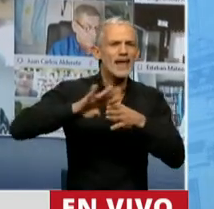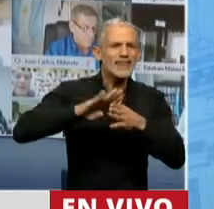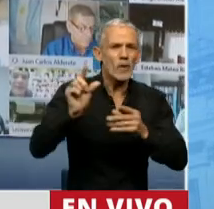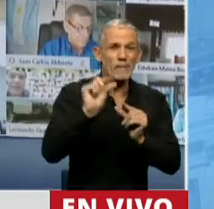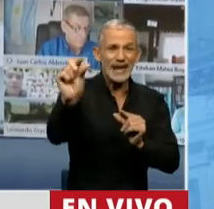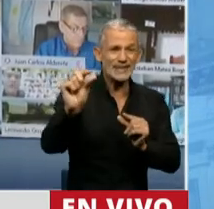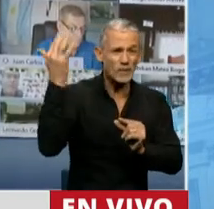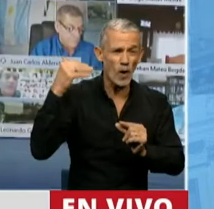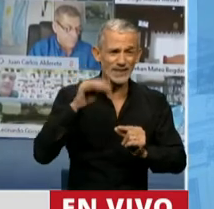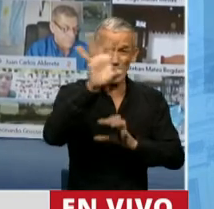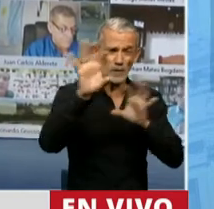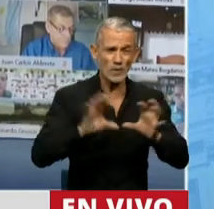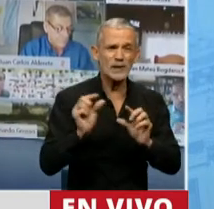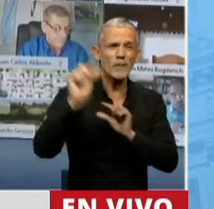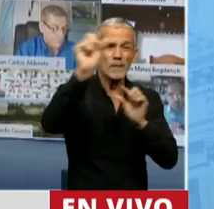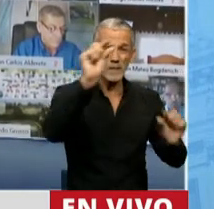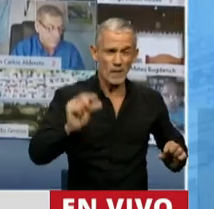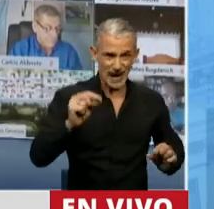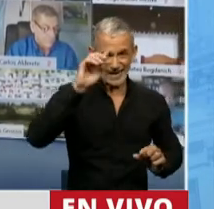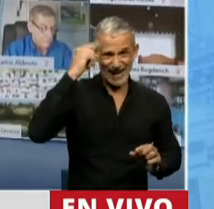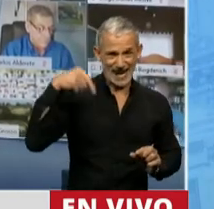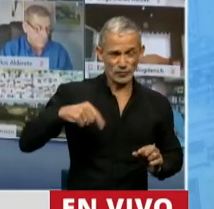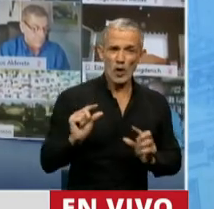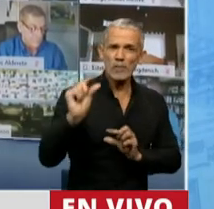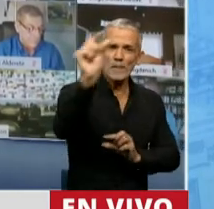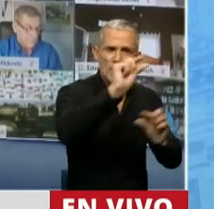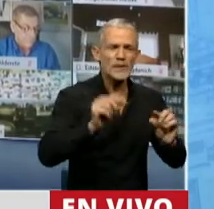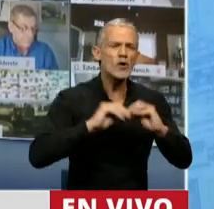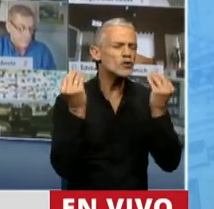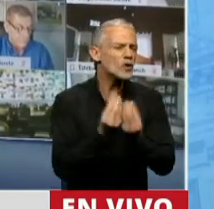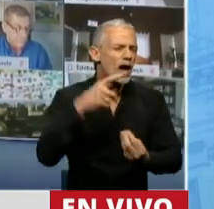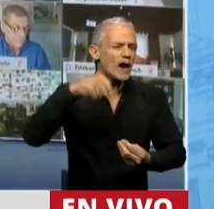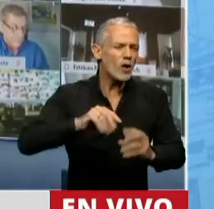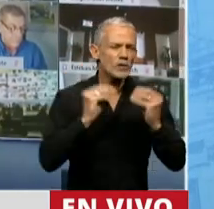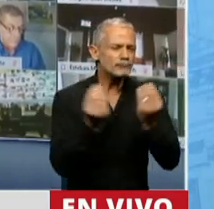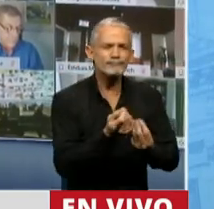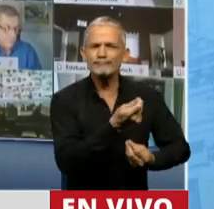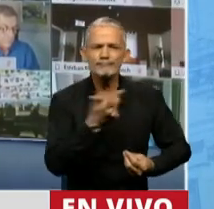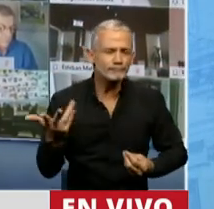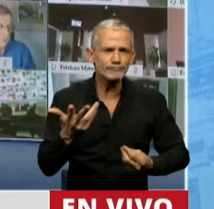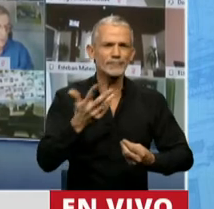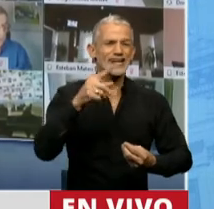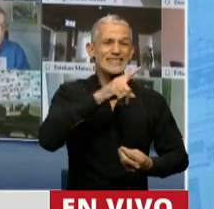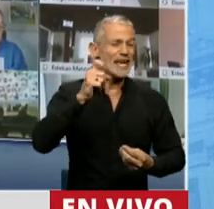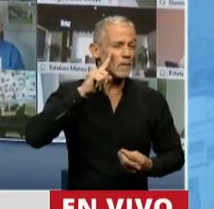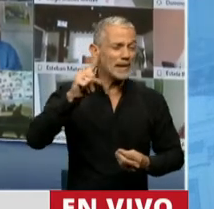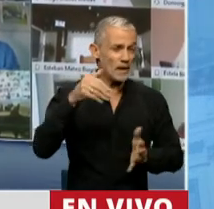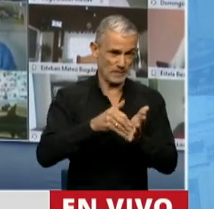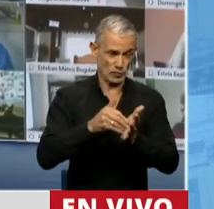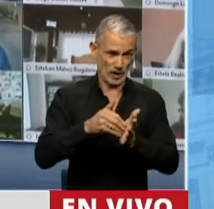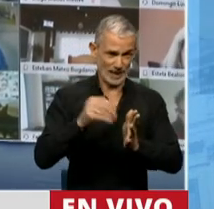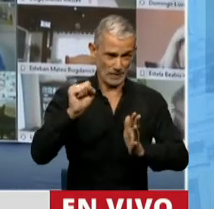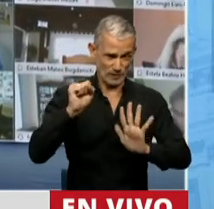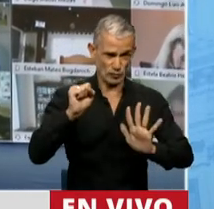préstamo que las provincias tienen con la Nación, que suman casi hoy un total de más de 100.000 millones de pesos.